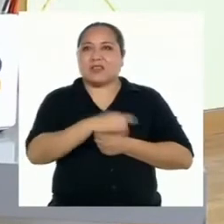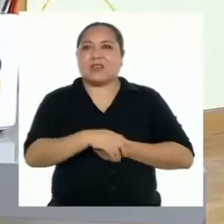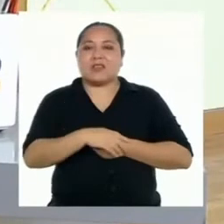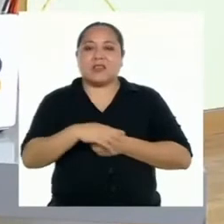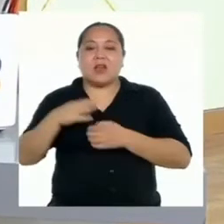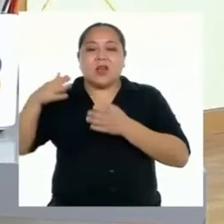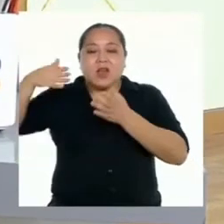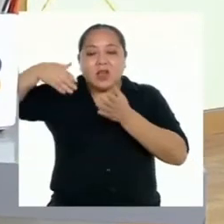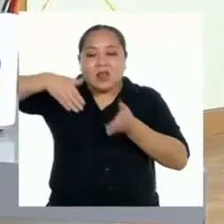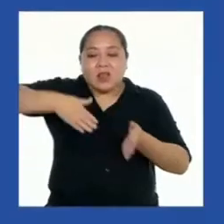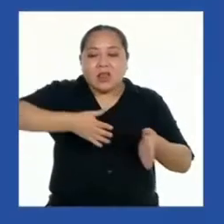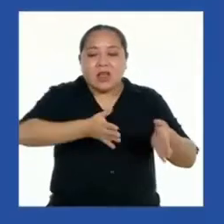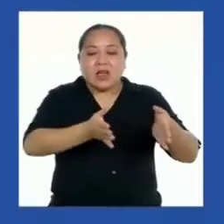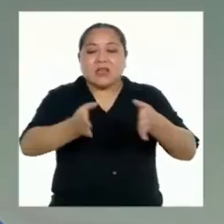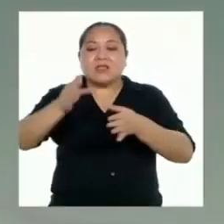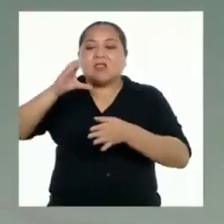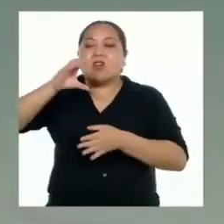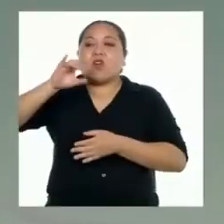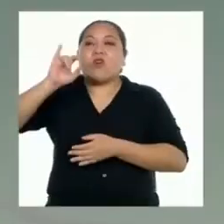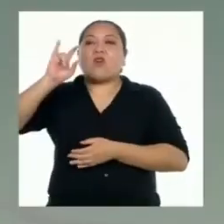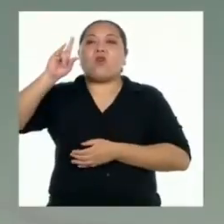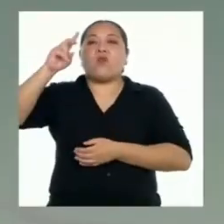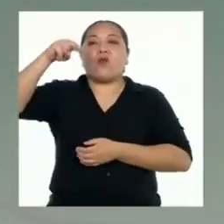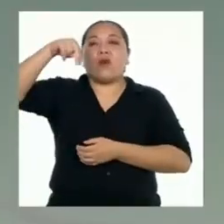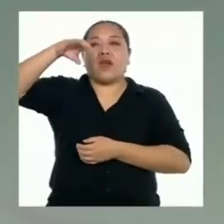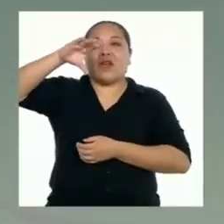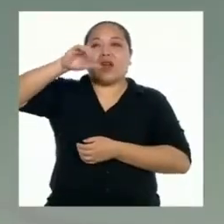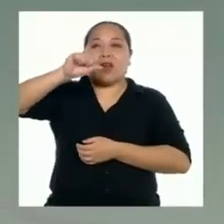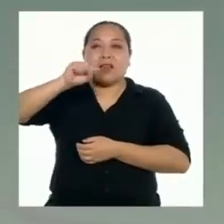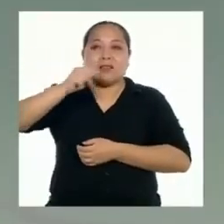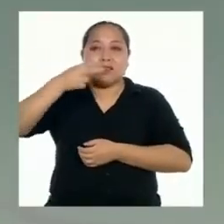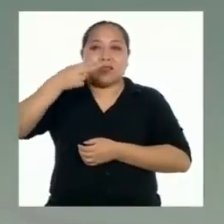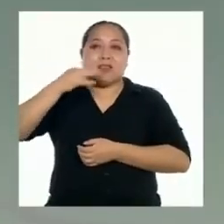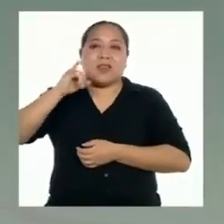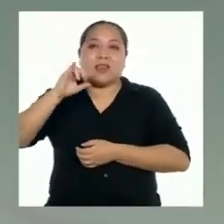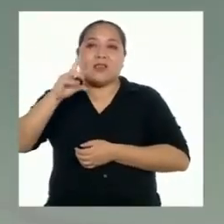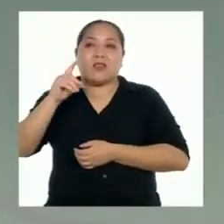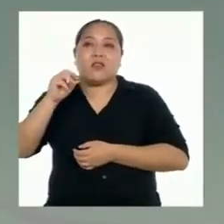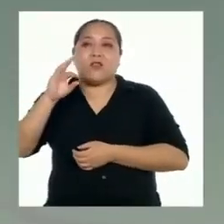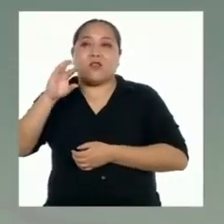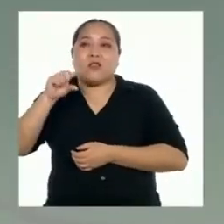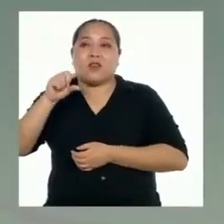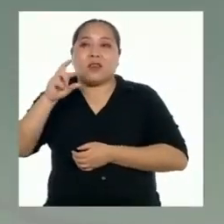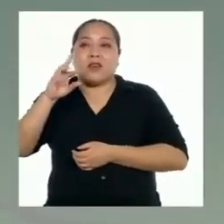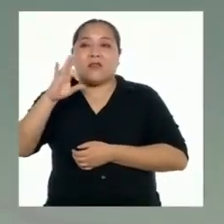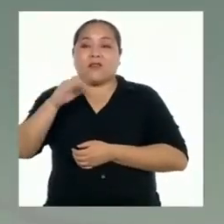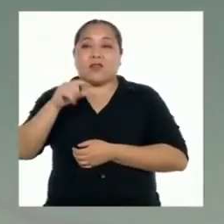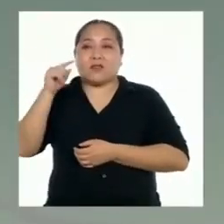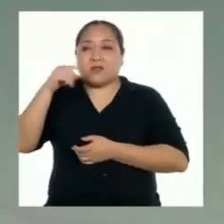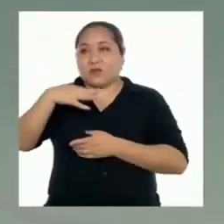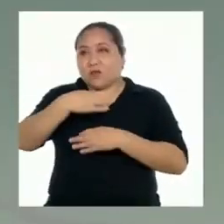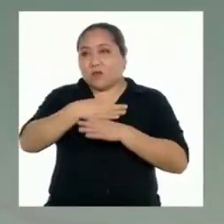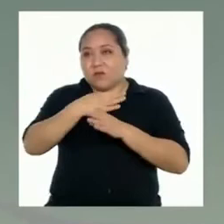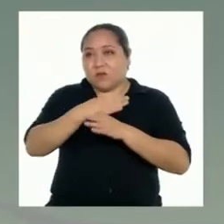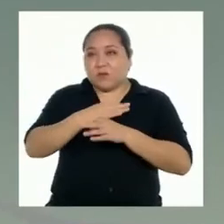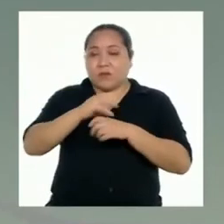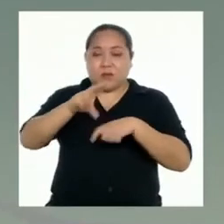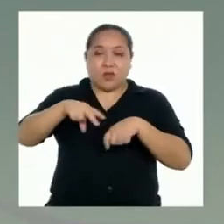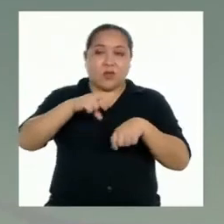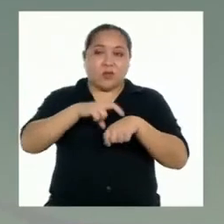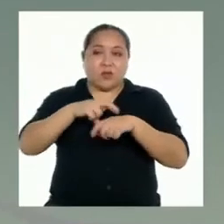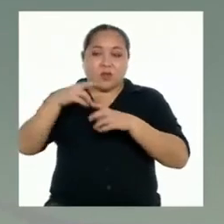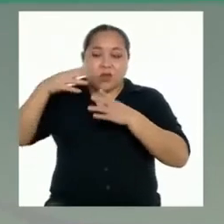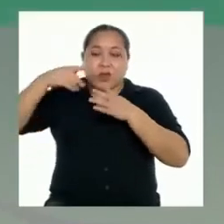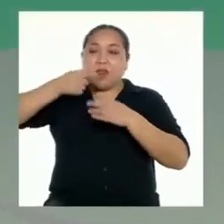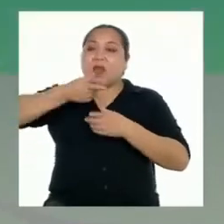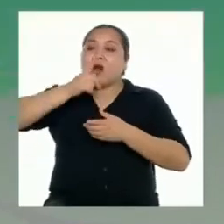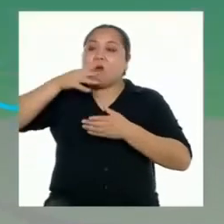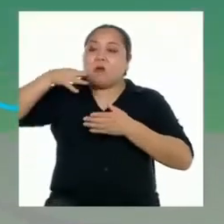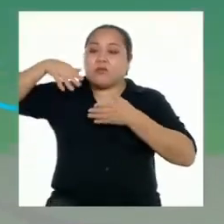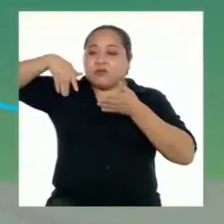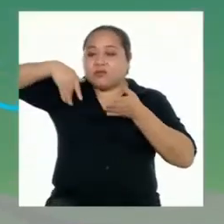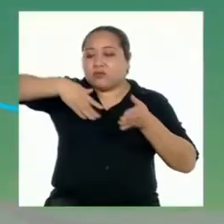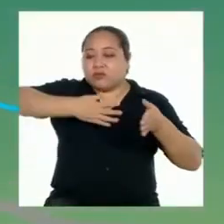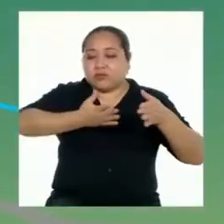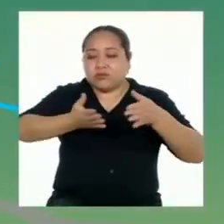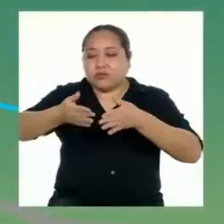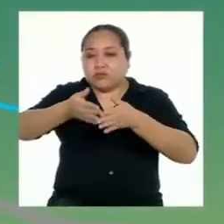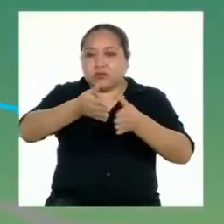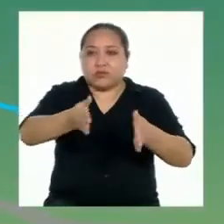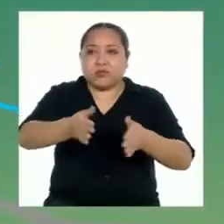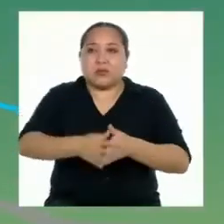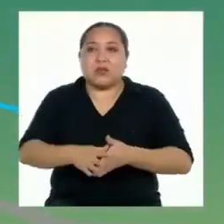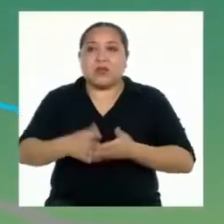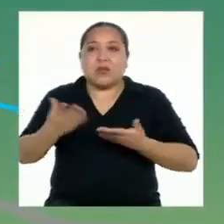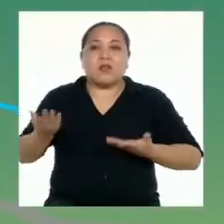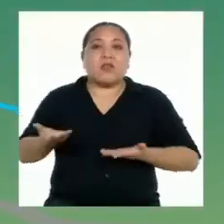cuencas hidrográficas. Las cuencas son parte de un sistema de drenaje natural. El agua se transporta a través de ellas,